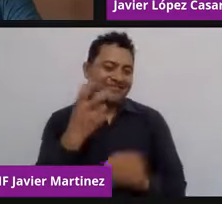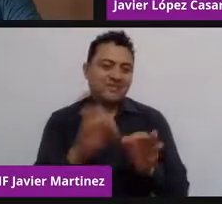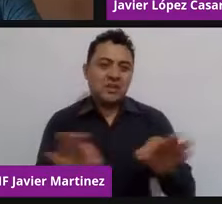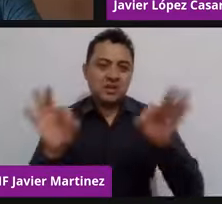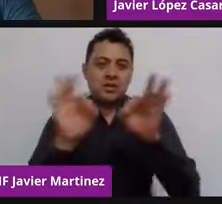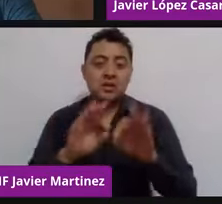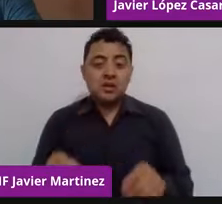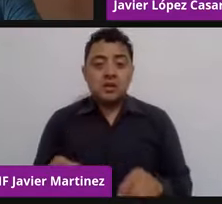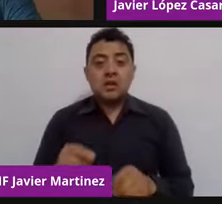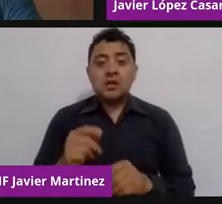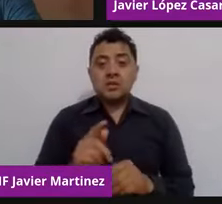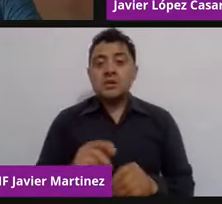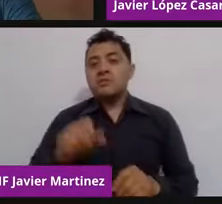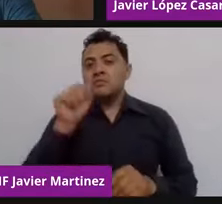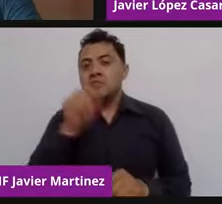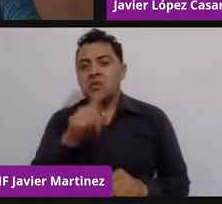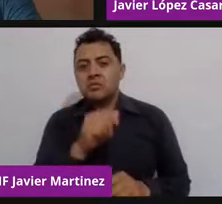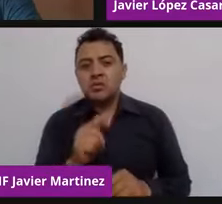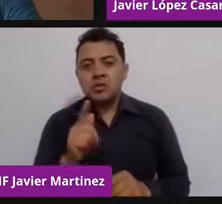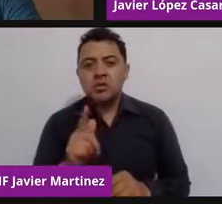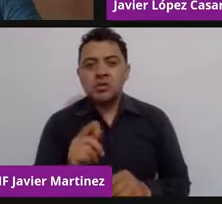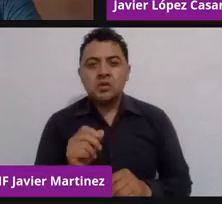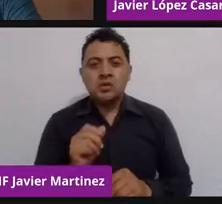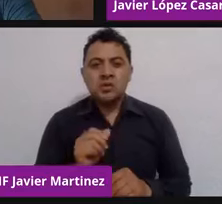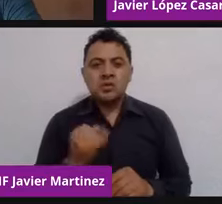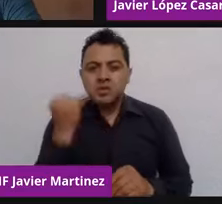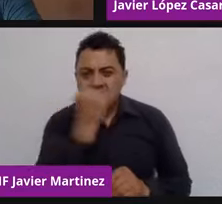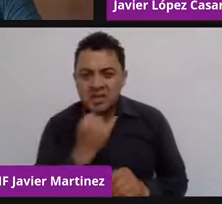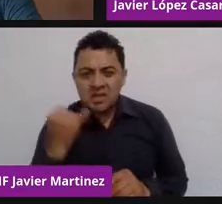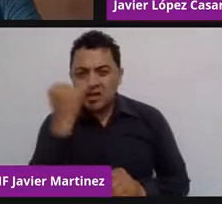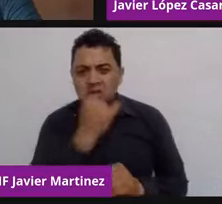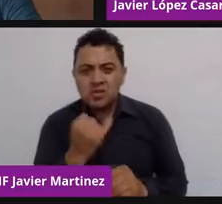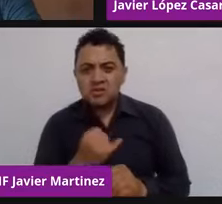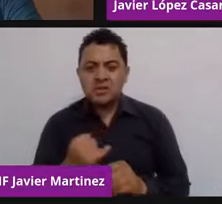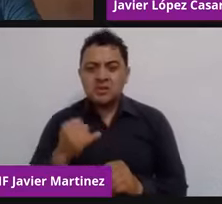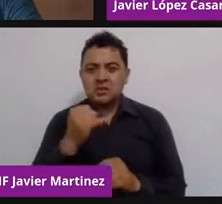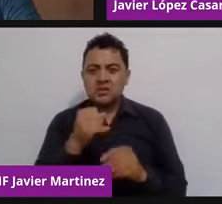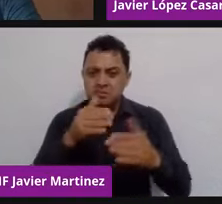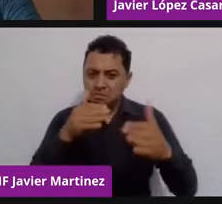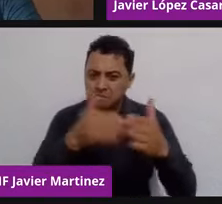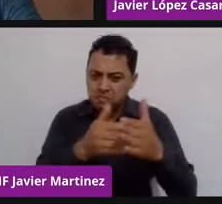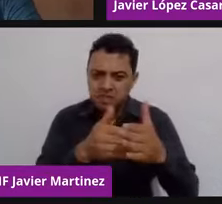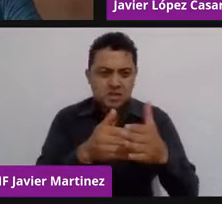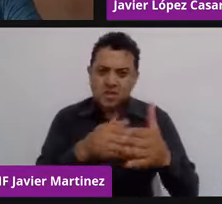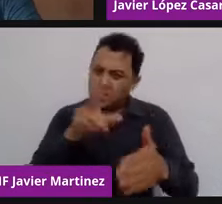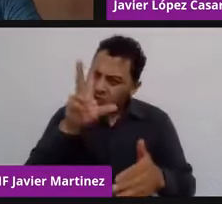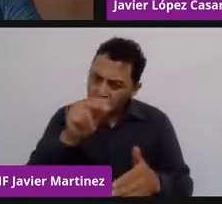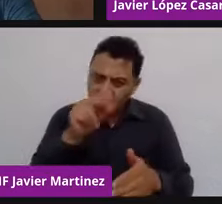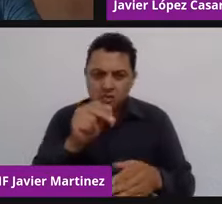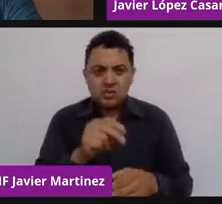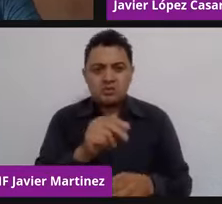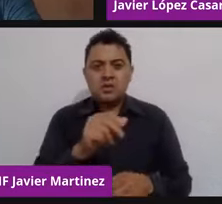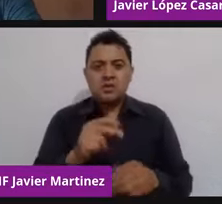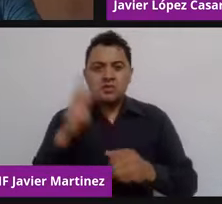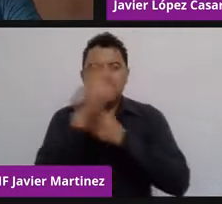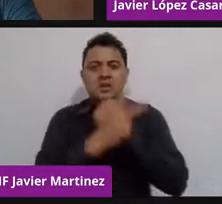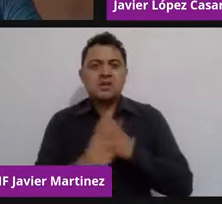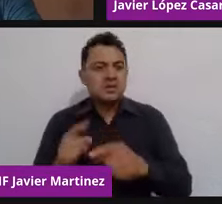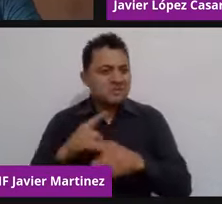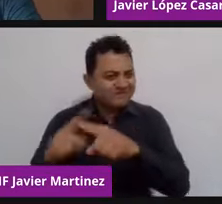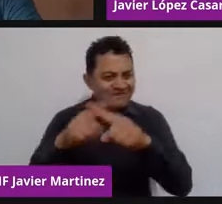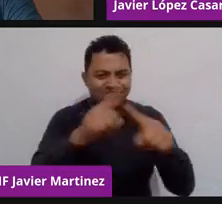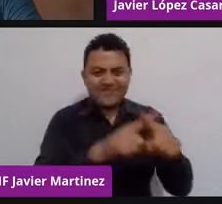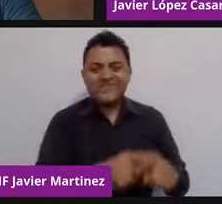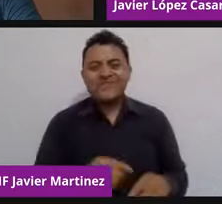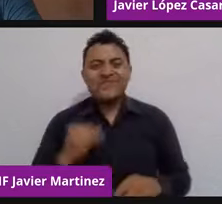existe, pues estamos hoy conectados en línea, entonces esas las haces a un lado, y de repente te encuentras que son las ganas de